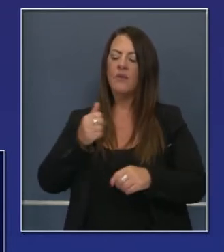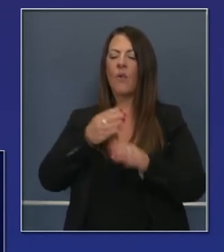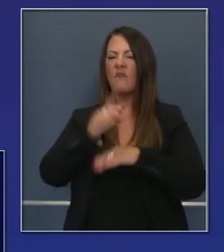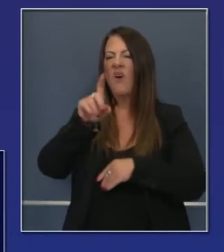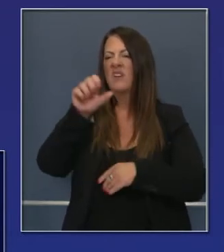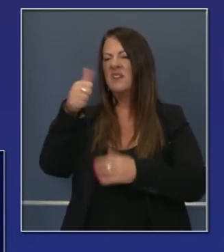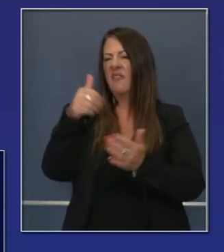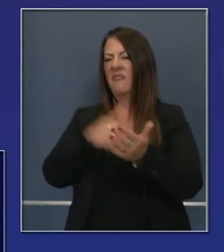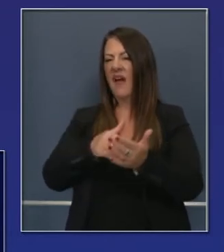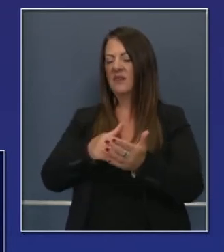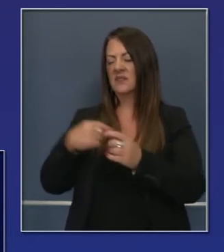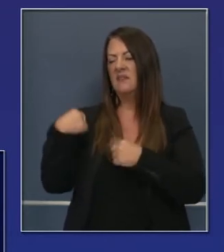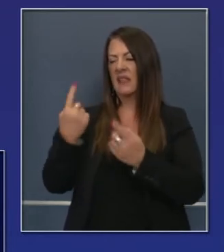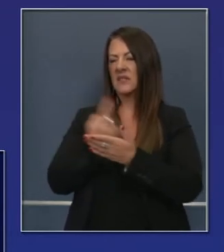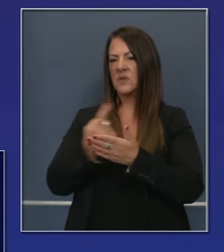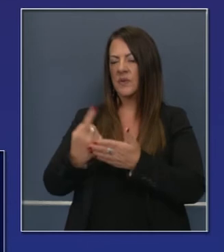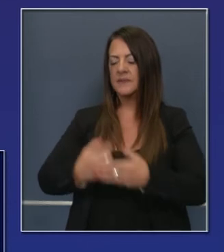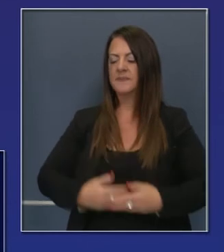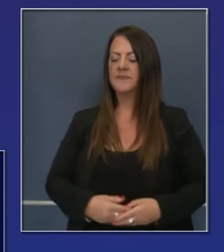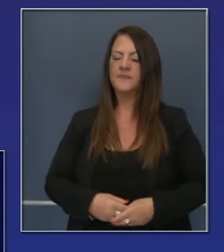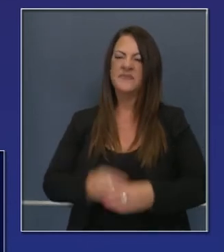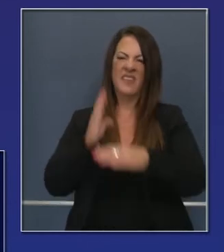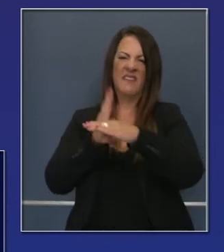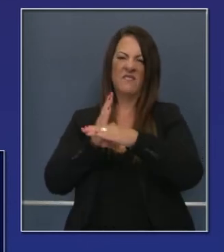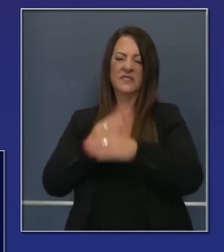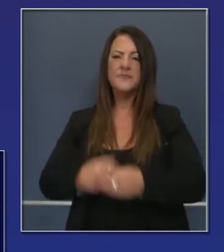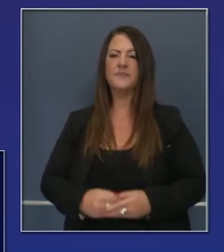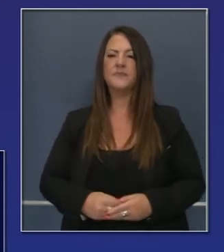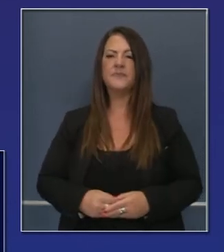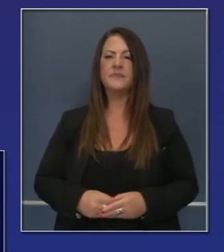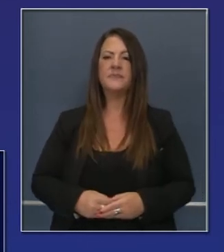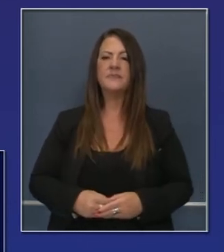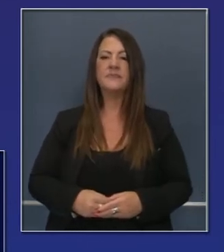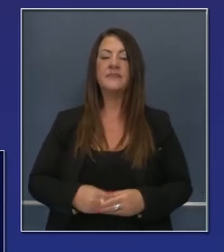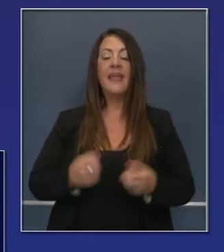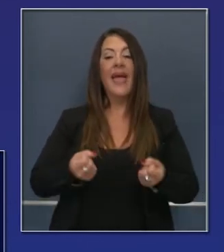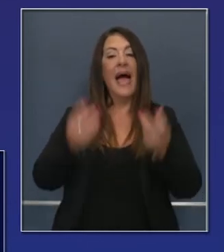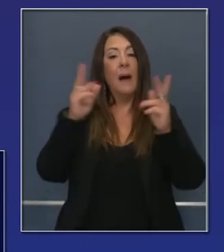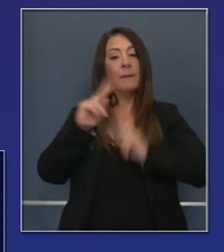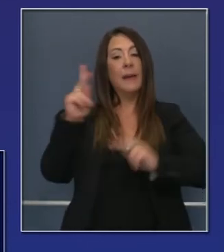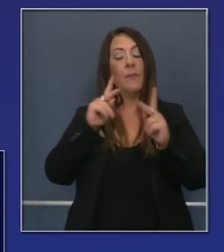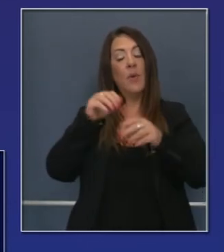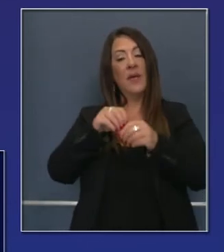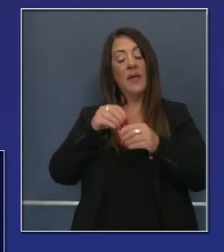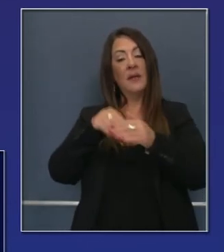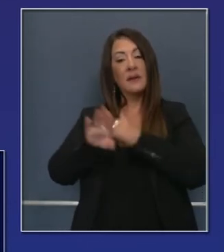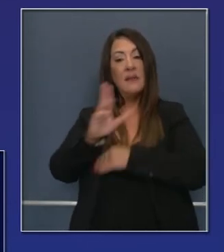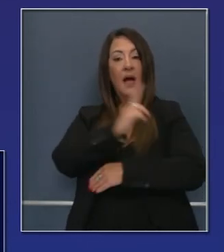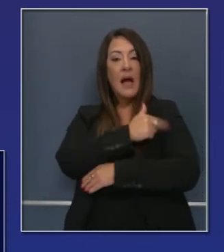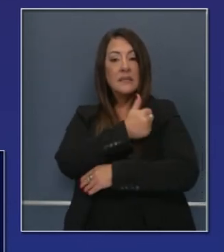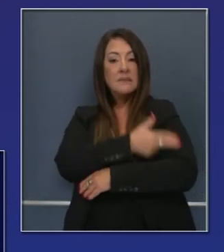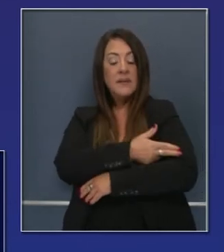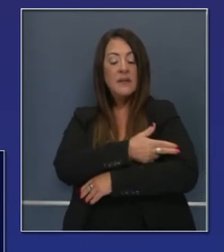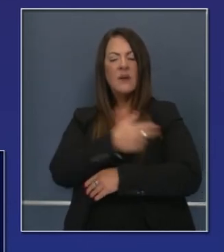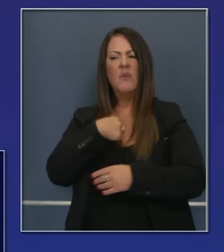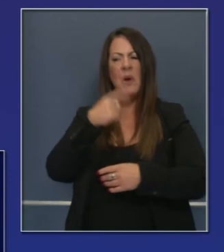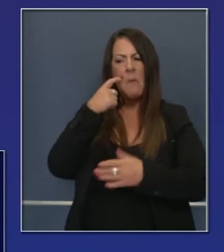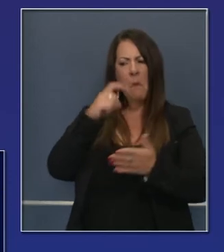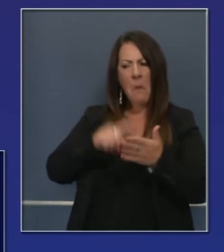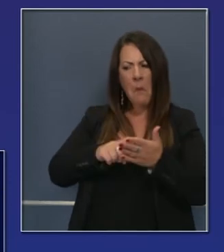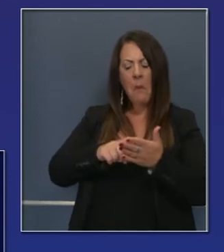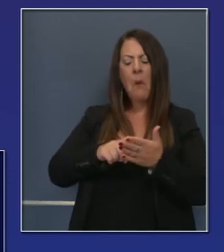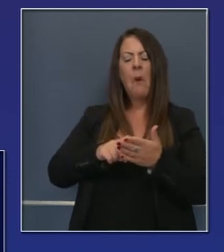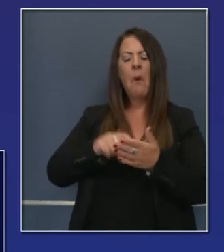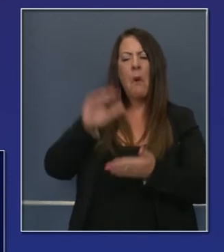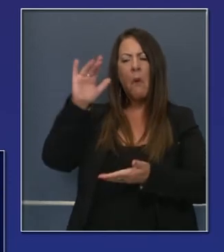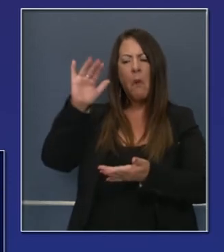últimos siete días. Ahora, hablando de los últimos catorce días, vemos una reducción en hospitalizaciones y también